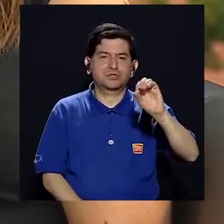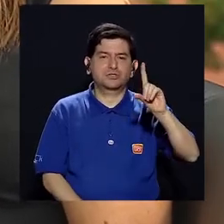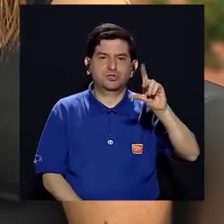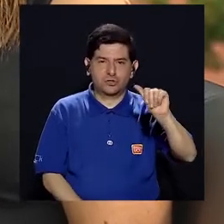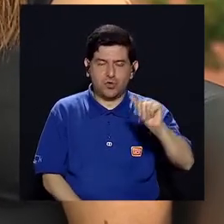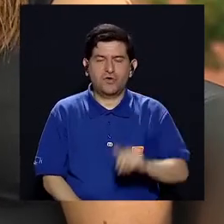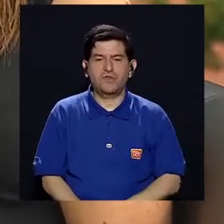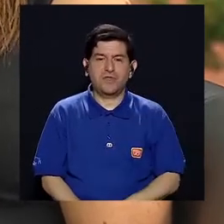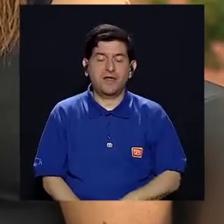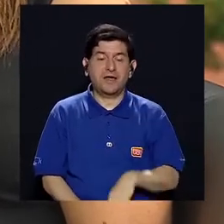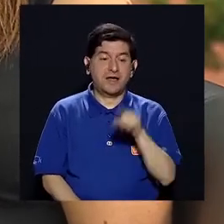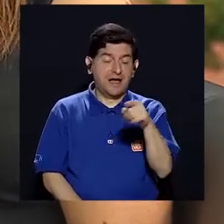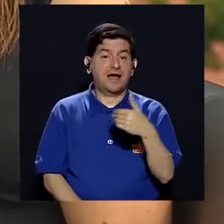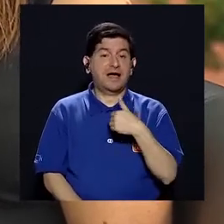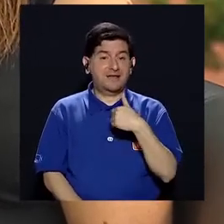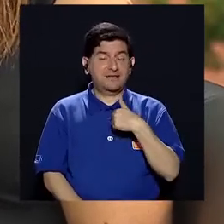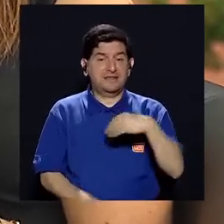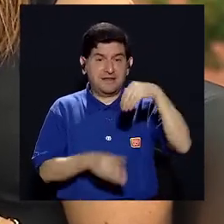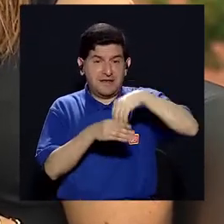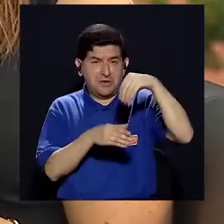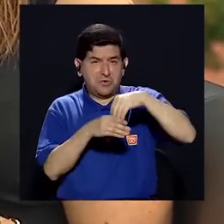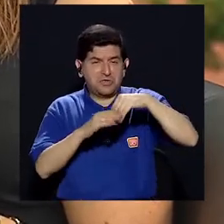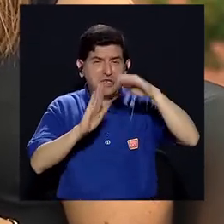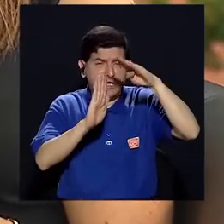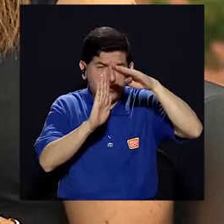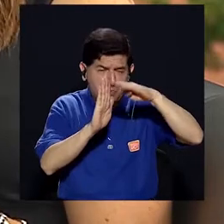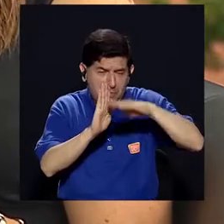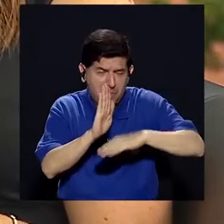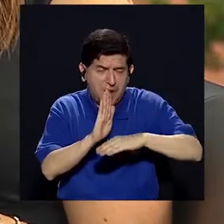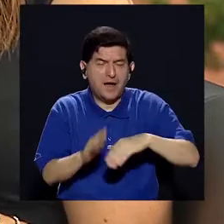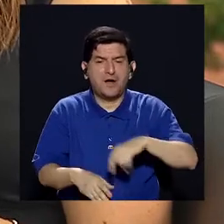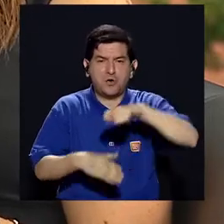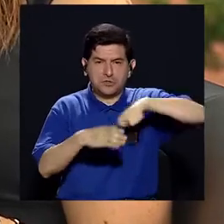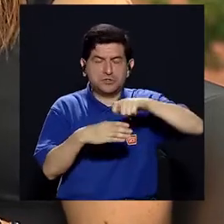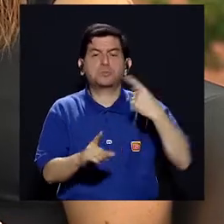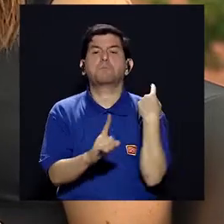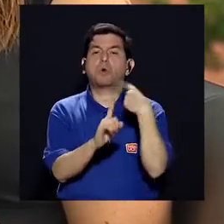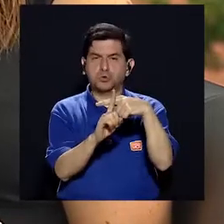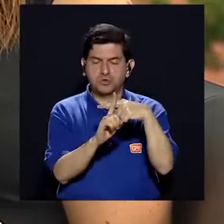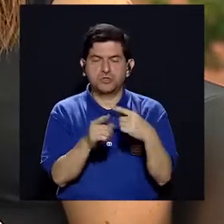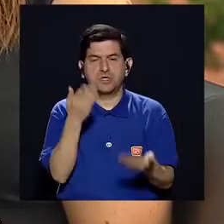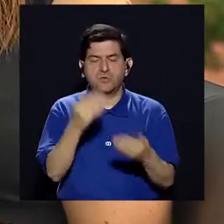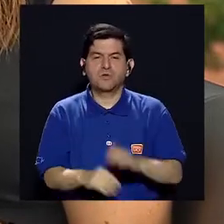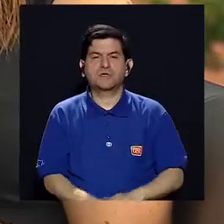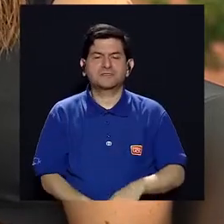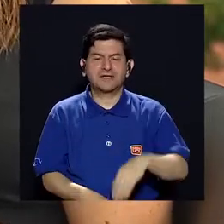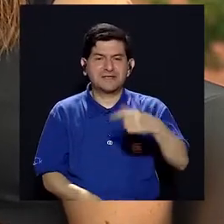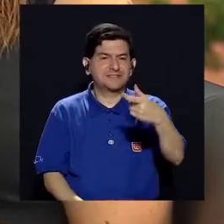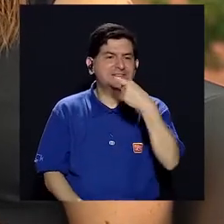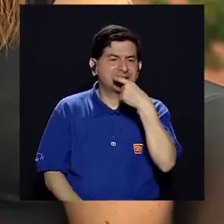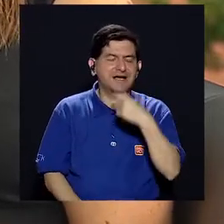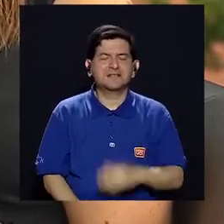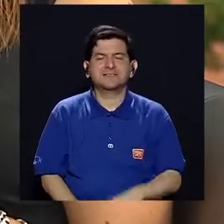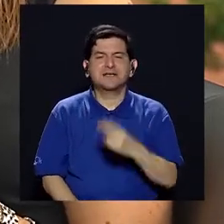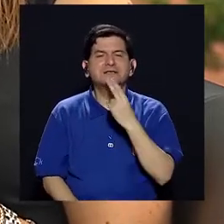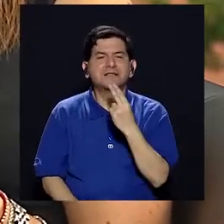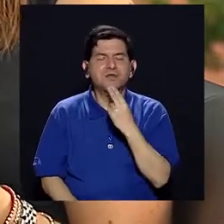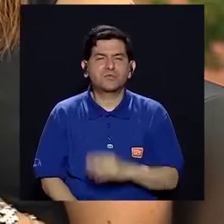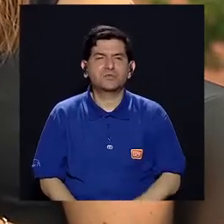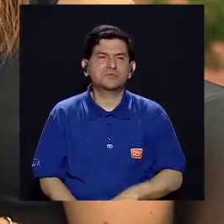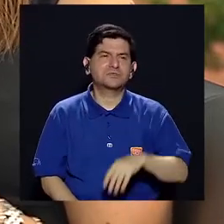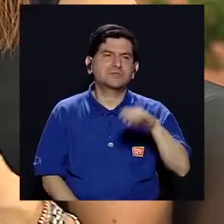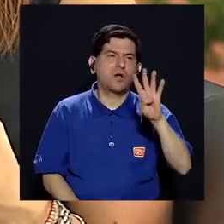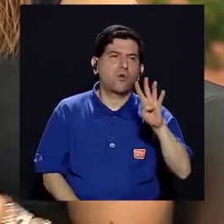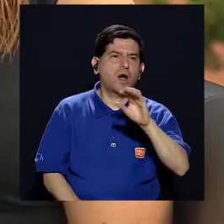una soda, una cracker integral, pues van a tener cantidades de azúcar muy bajitas, lo cual es positivo y tal vez una dulce pues puede andar en